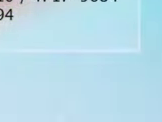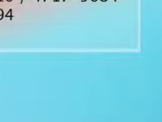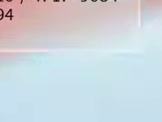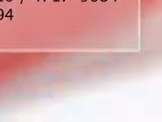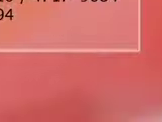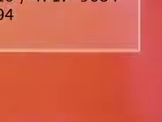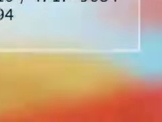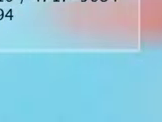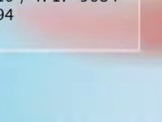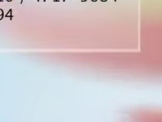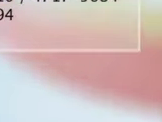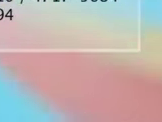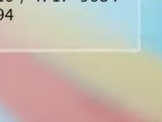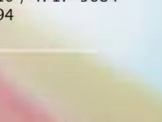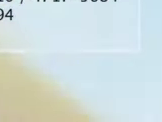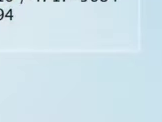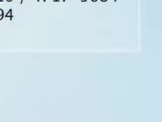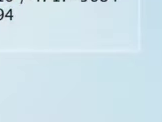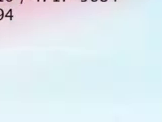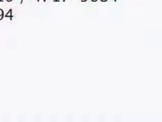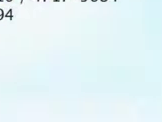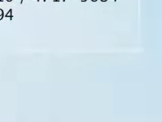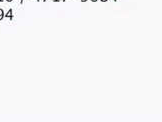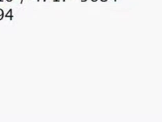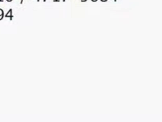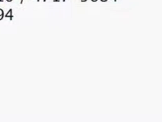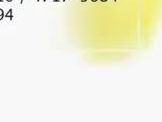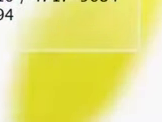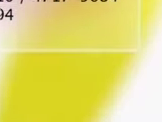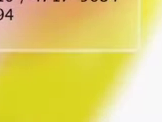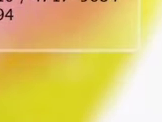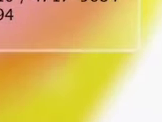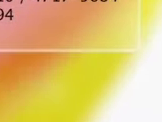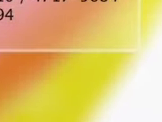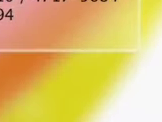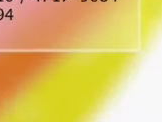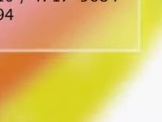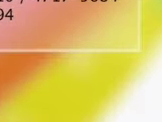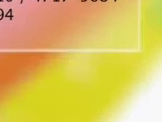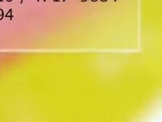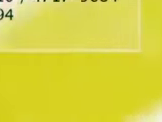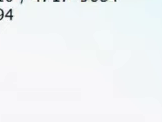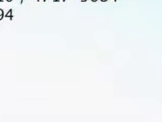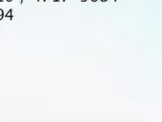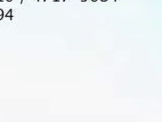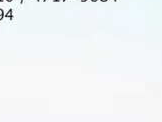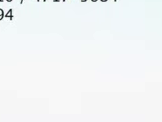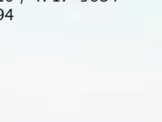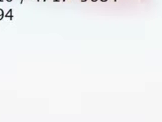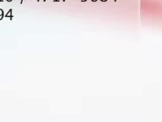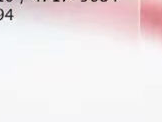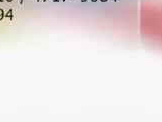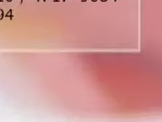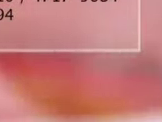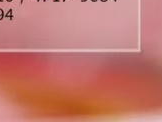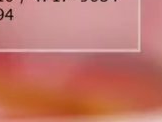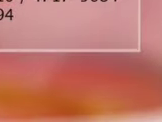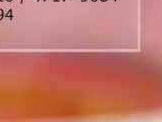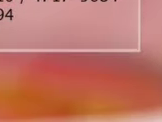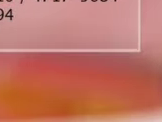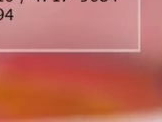tarde en Nueva Montserrat, vestía sudadero negro y pantalón gris. Si usted tuviera información, la familia de Manuel José se lo